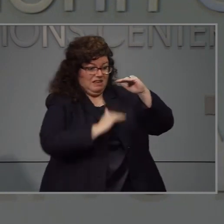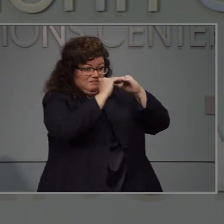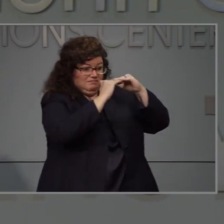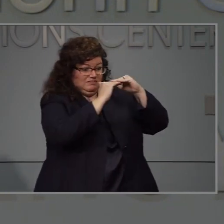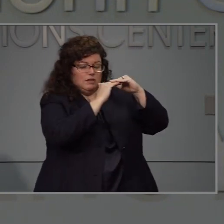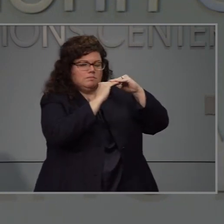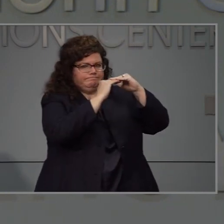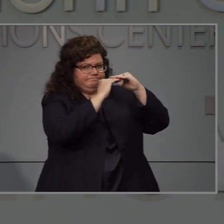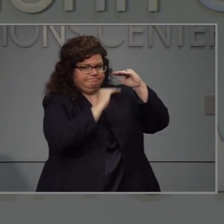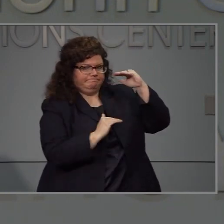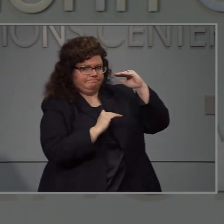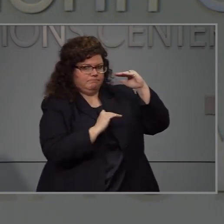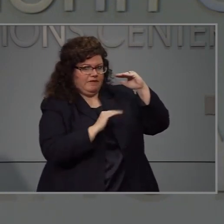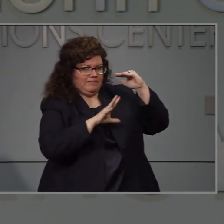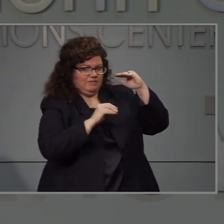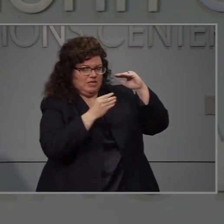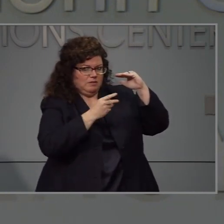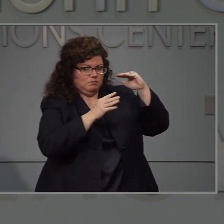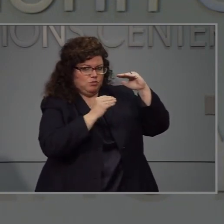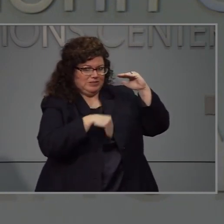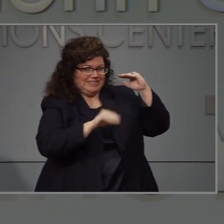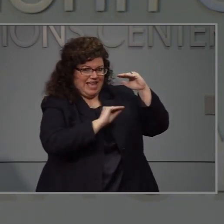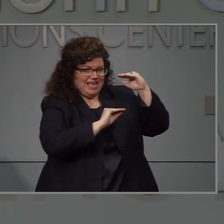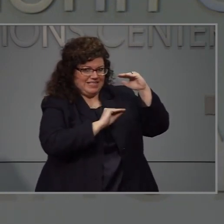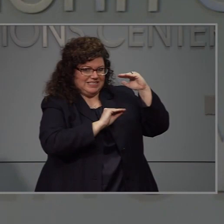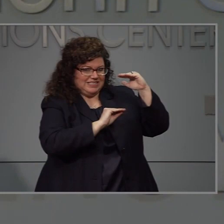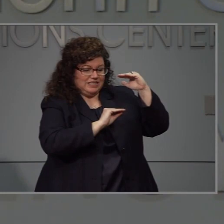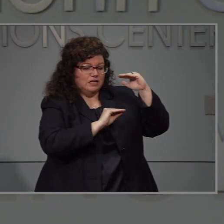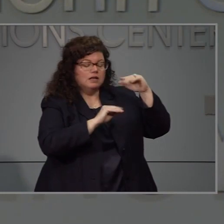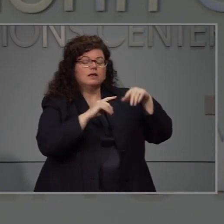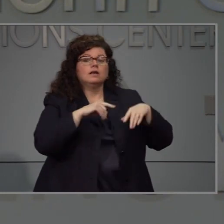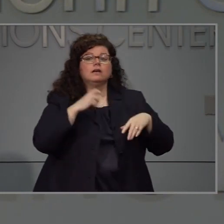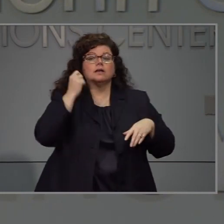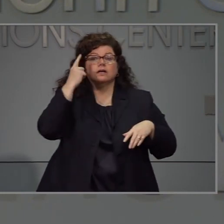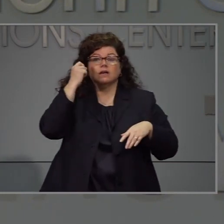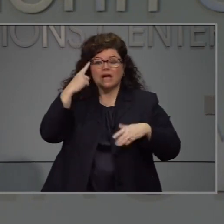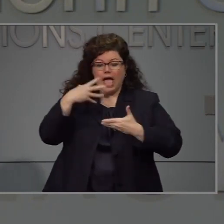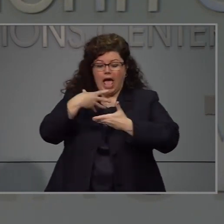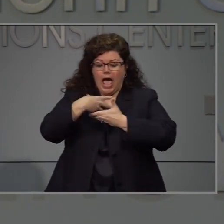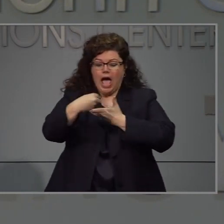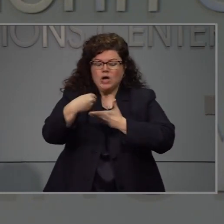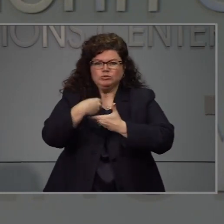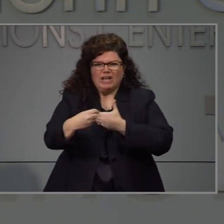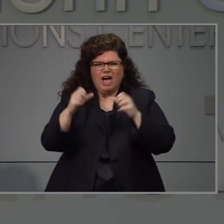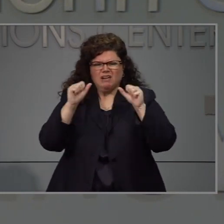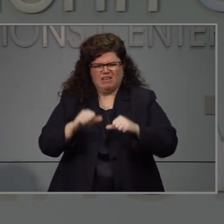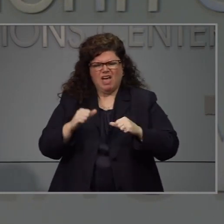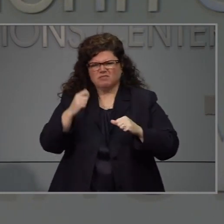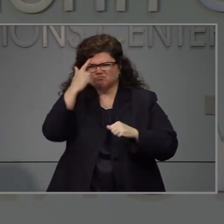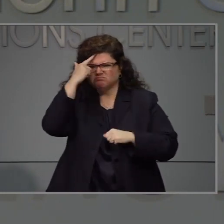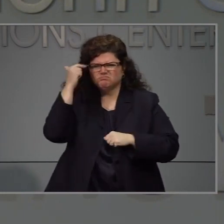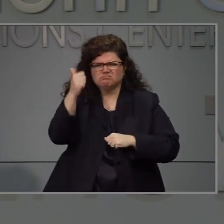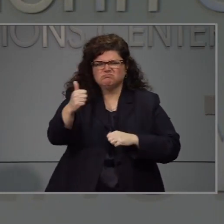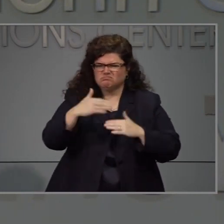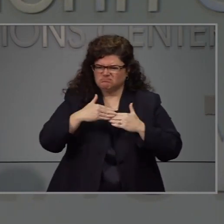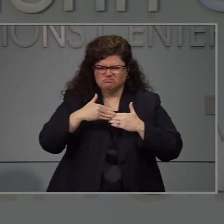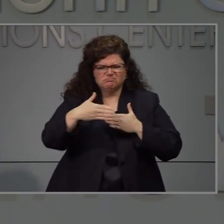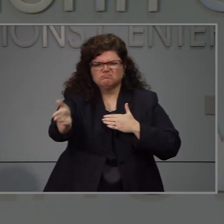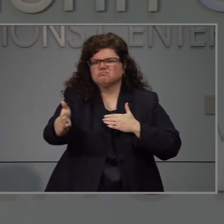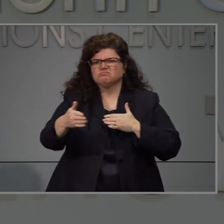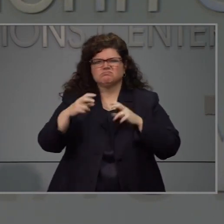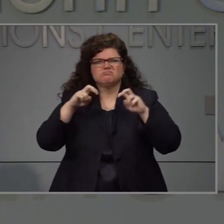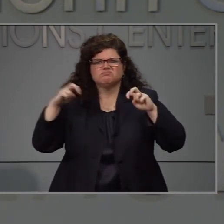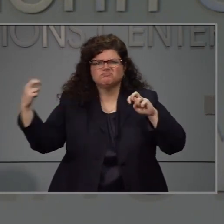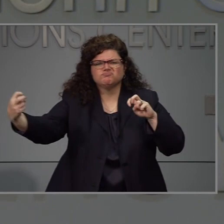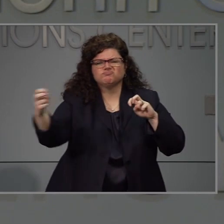Y esto es aparte de las restricciones son distintas para restaurantes que permiten sentarse afuera porque ahí se diferencia y